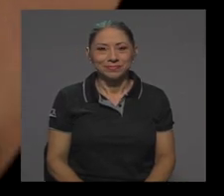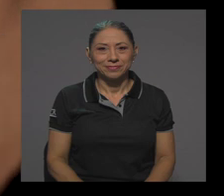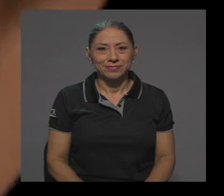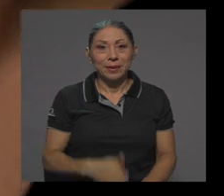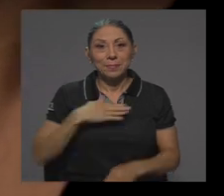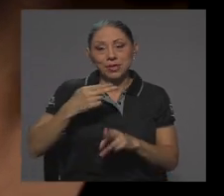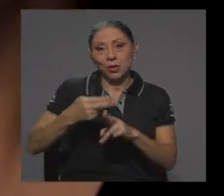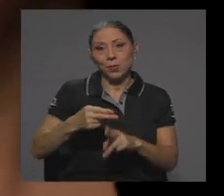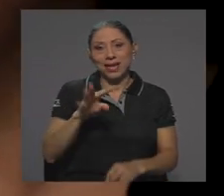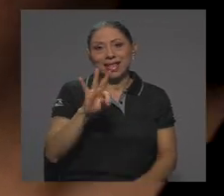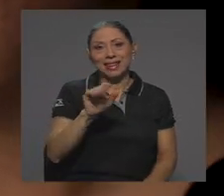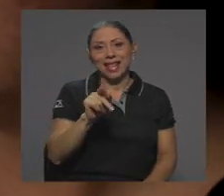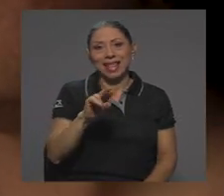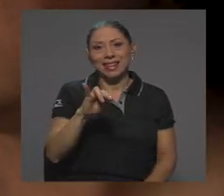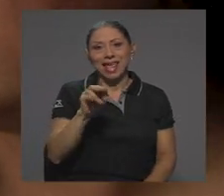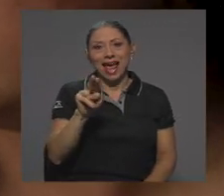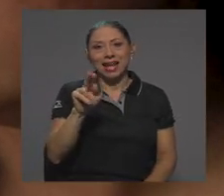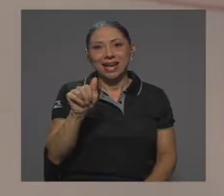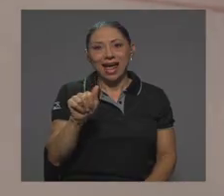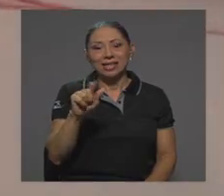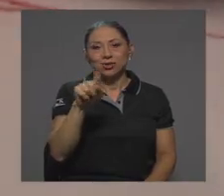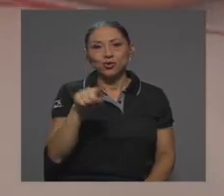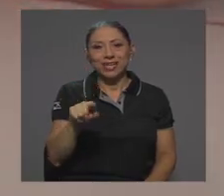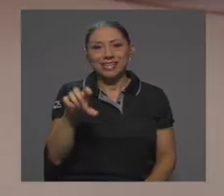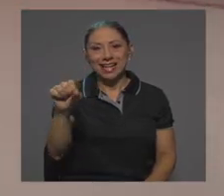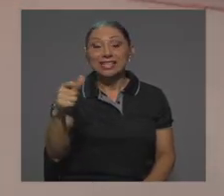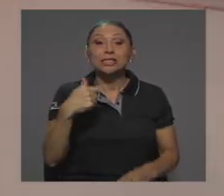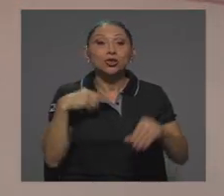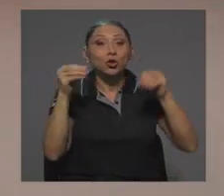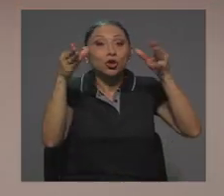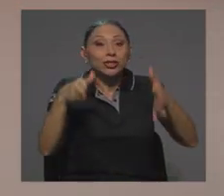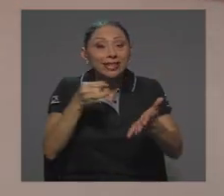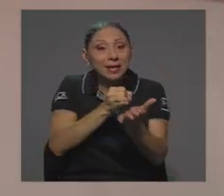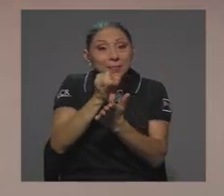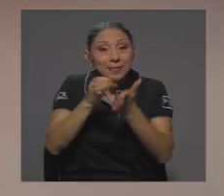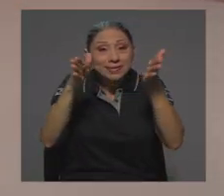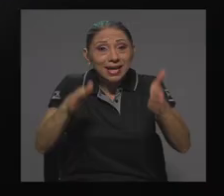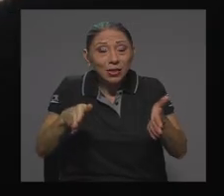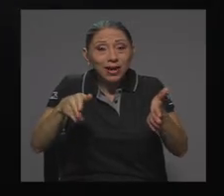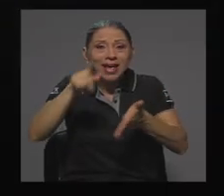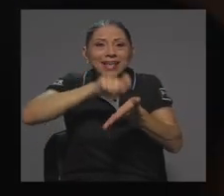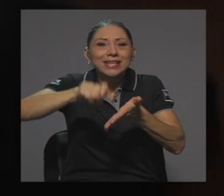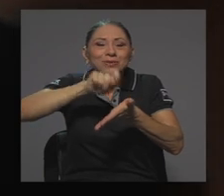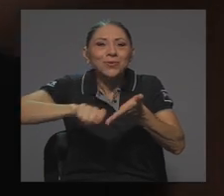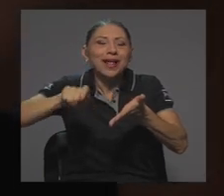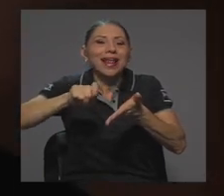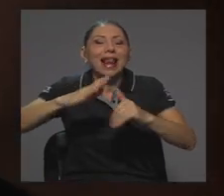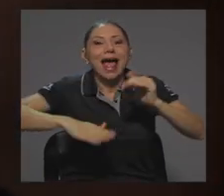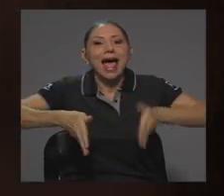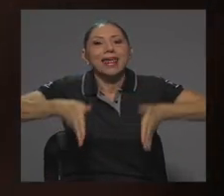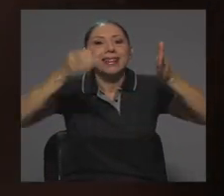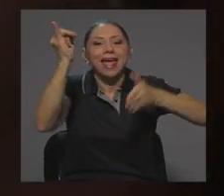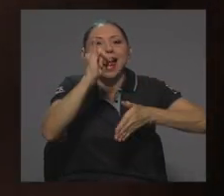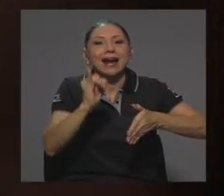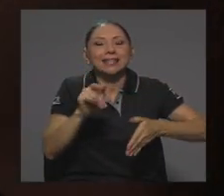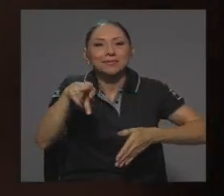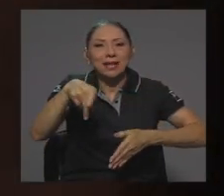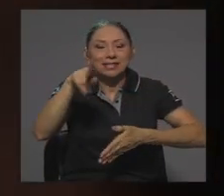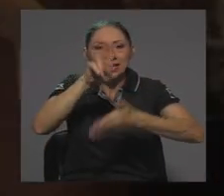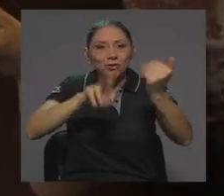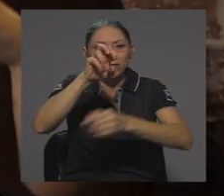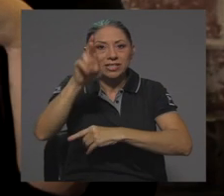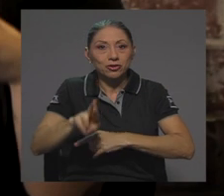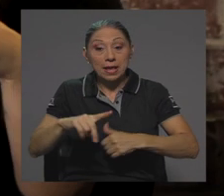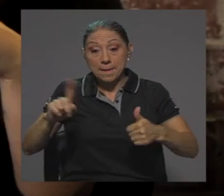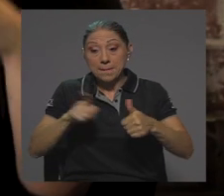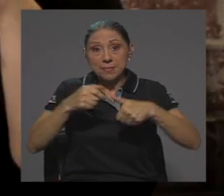Mi nombre es Tatiana Zúñiga Salas y yo soy docente e investigadora de la Escuela de Artes Plásticas de la Universidad de Costa Rica. Mi